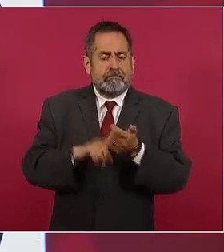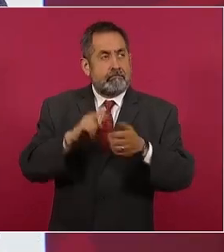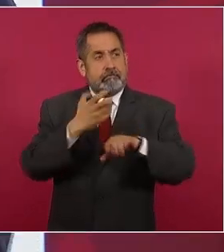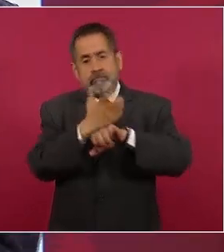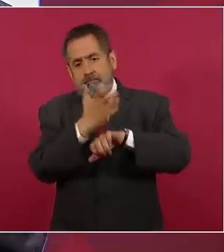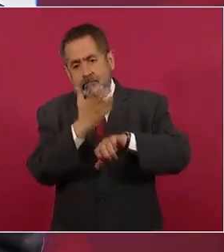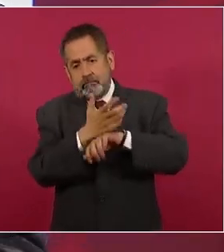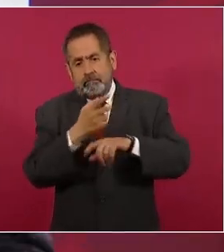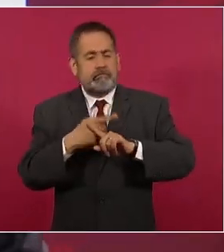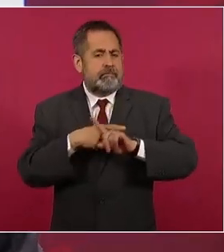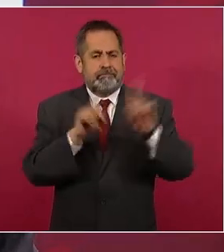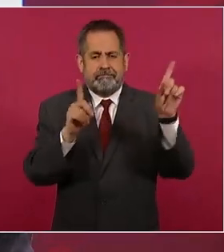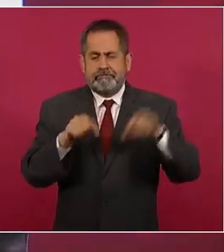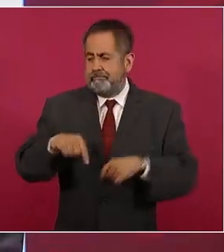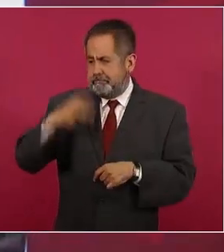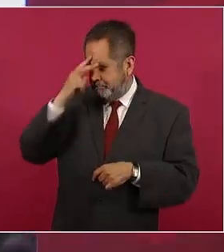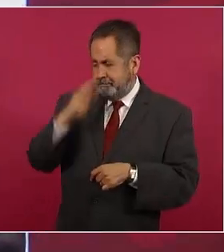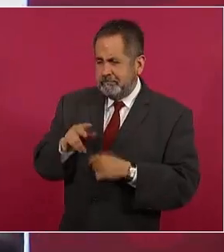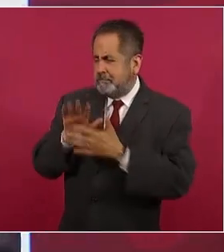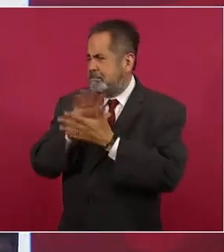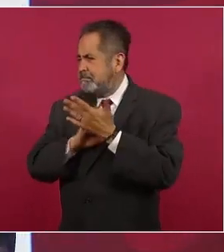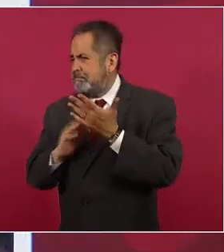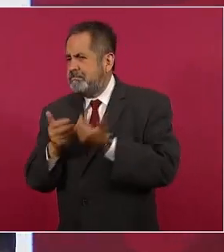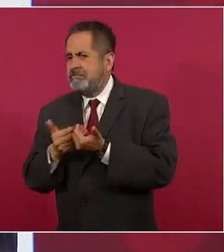Estados Unidos que la polarización que hay en México.